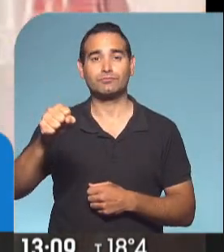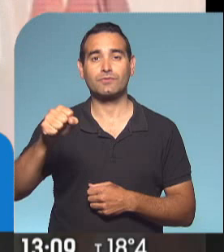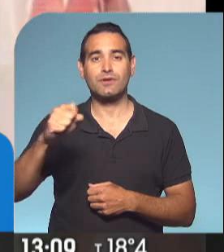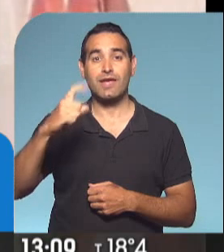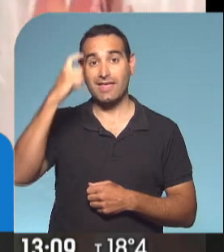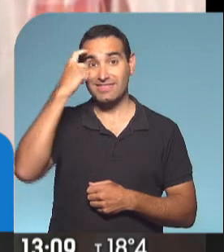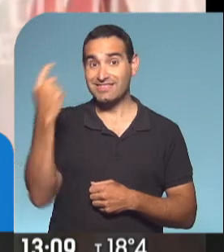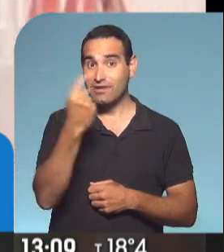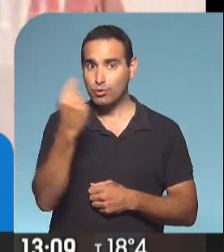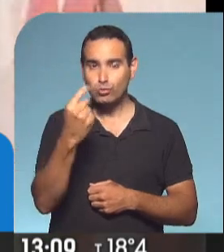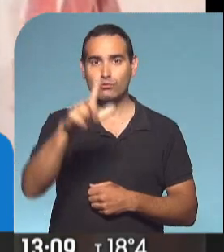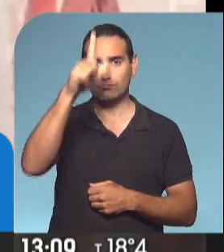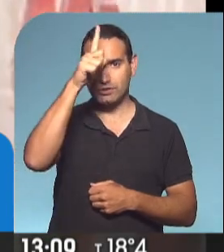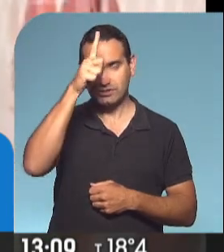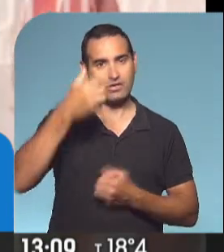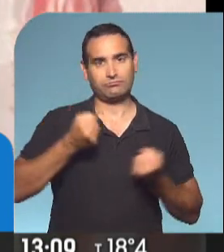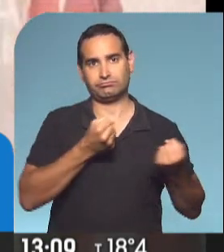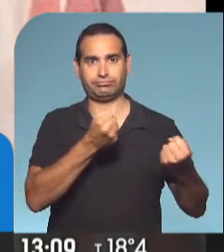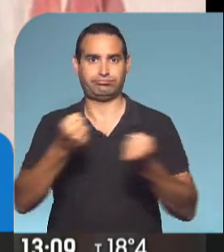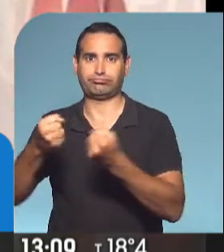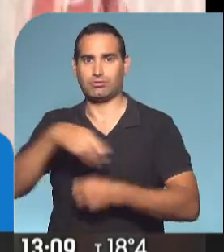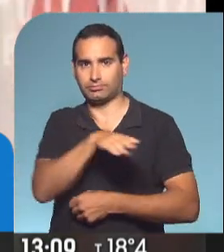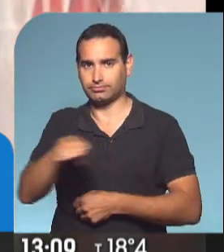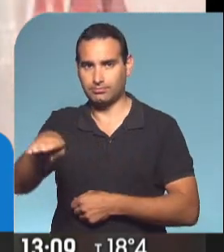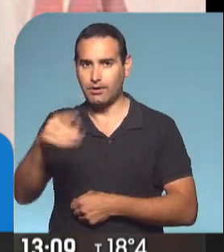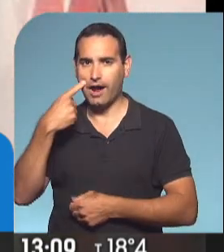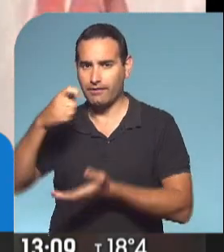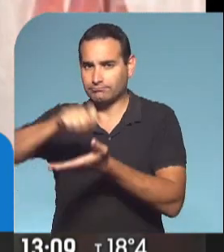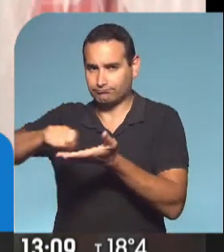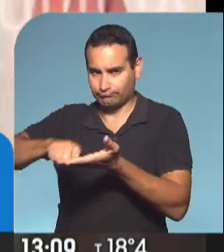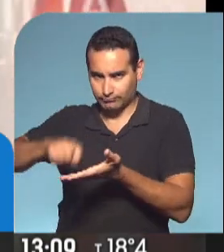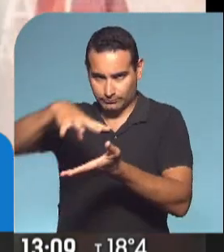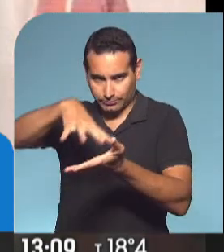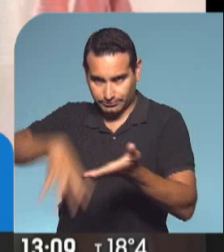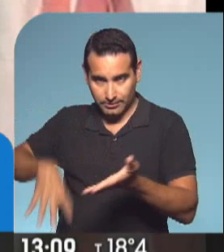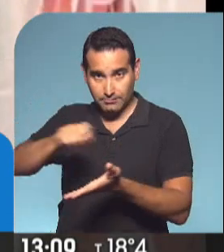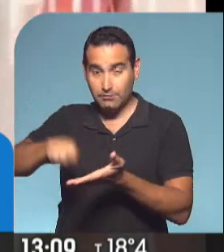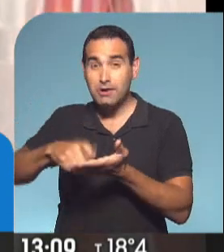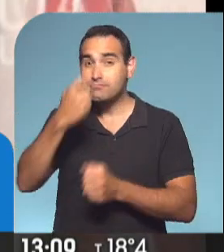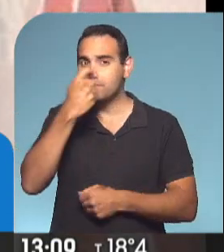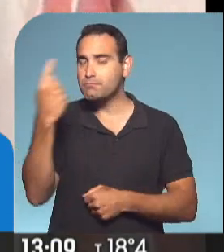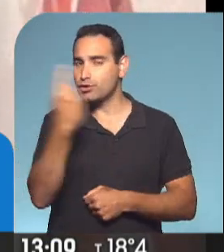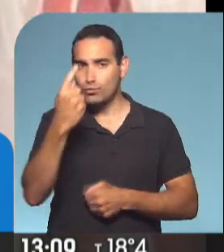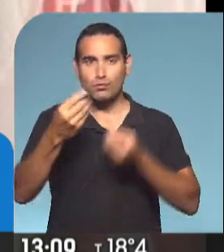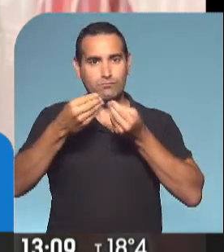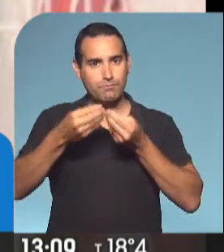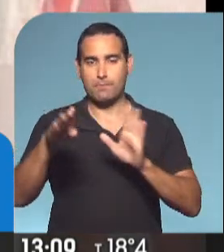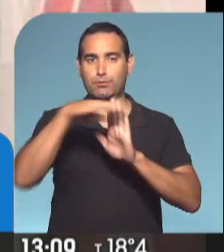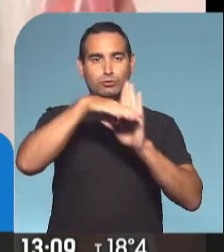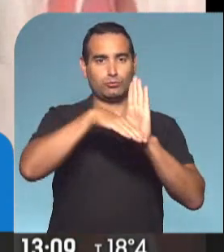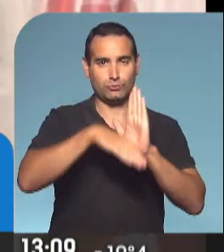minutos fue un patrullero al lugar a tomarle la denuncia y de forma inmediata se activó todo el protocolo